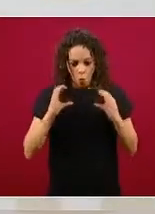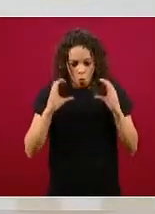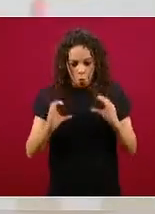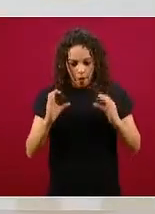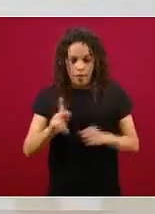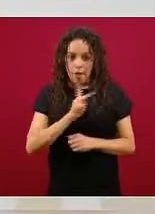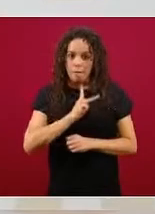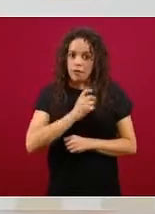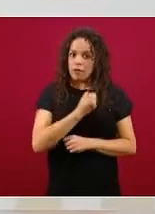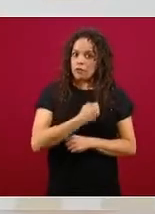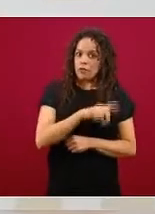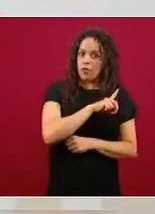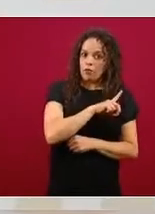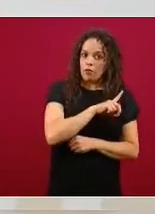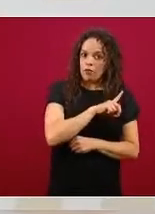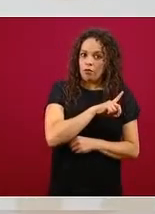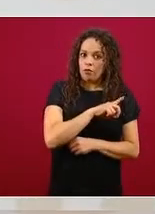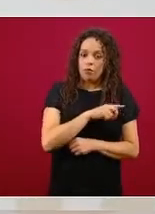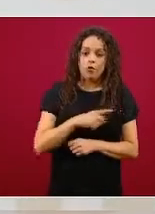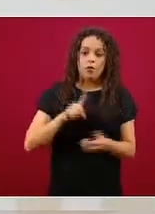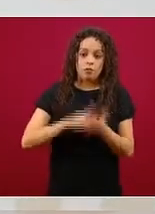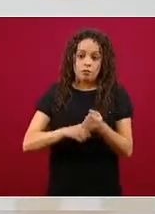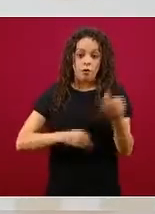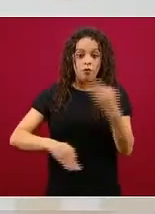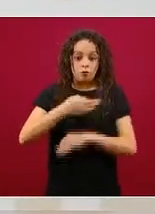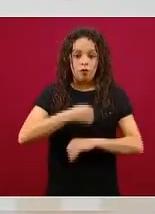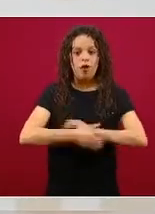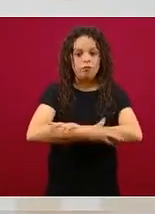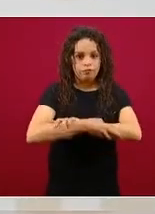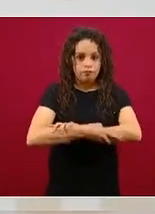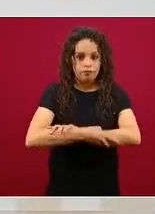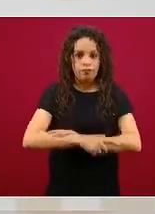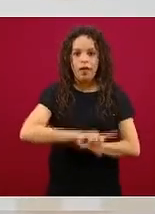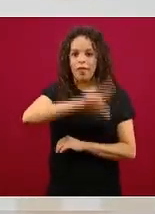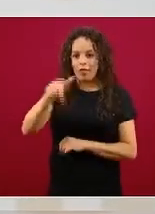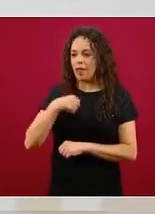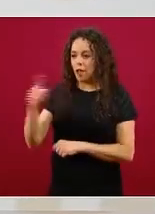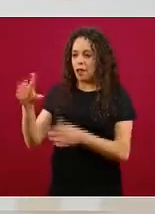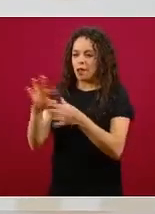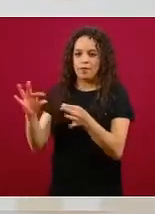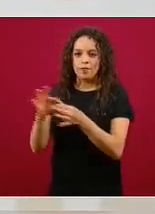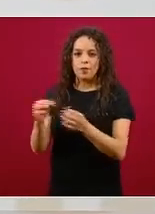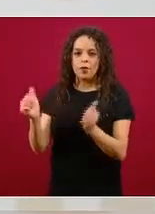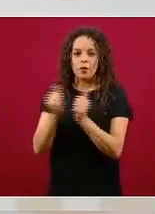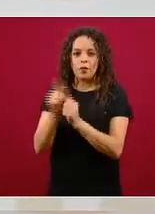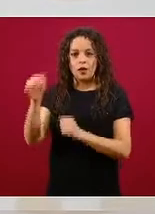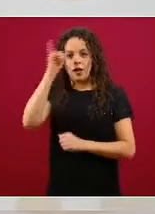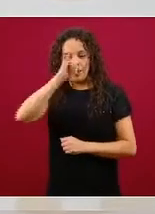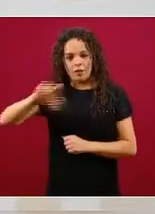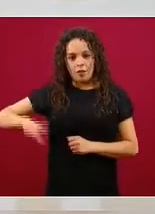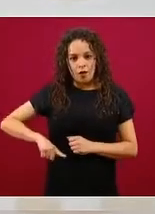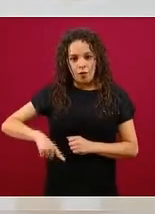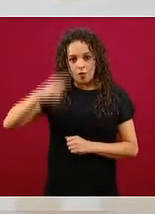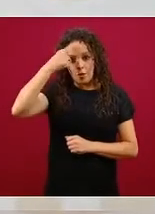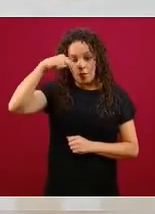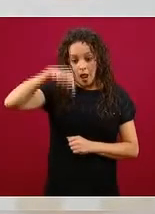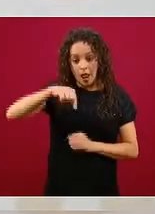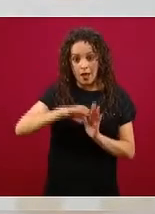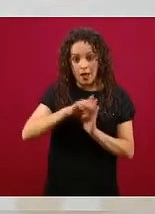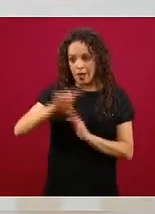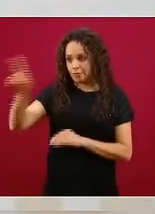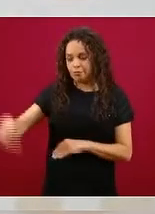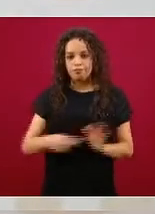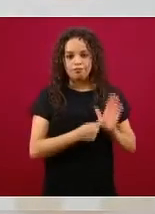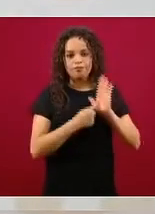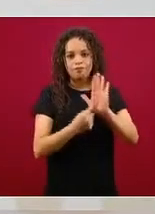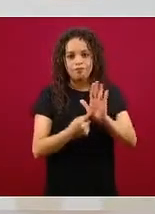con un esquema solidario lo voy a platicar con la jefa de gobierno y voy a pedirle que traigamos ese ejemplo aquí a la mesa